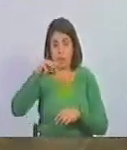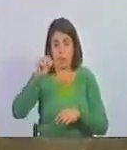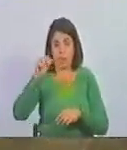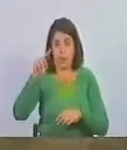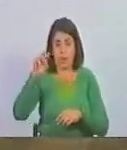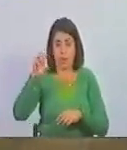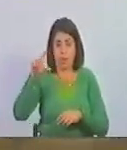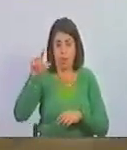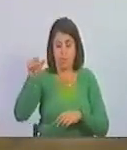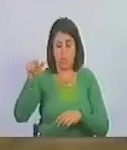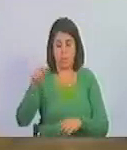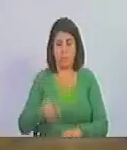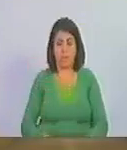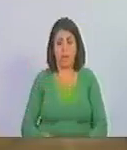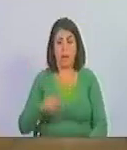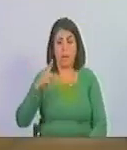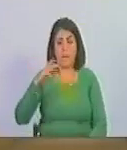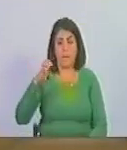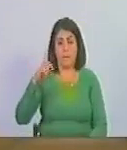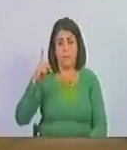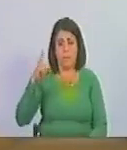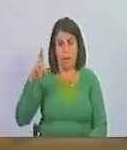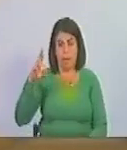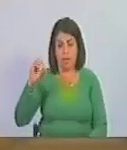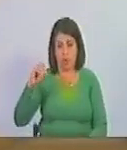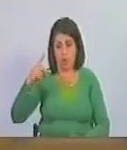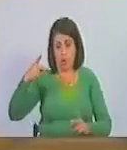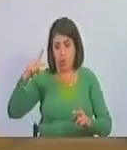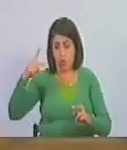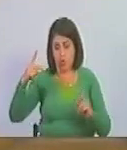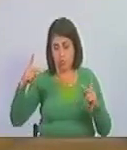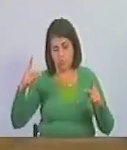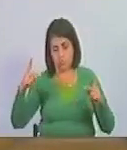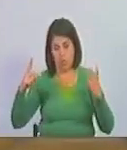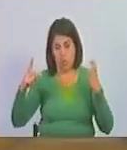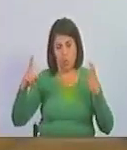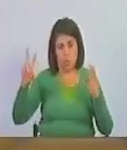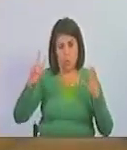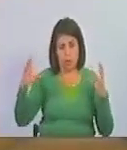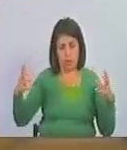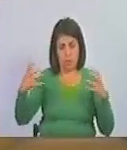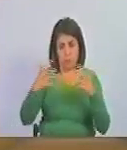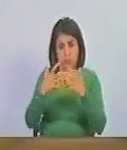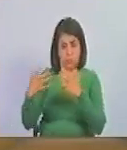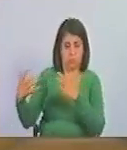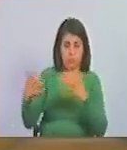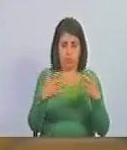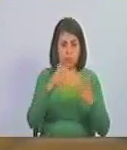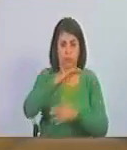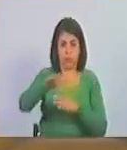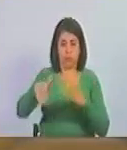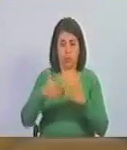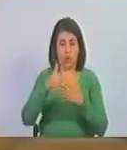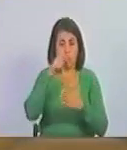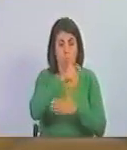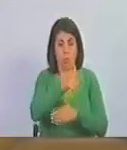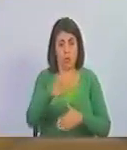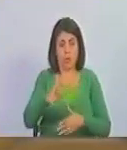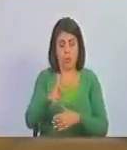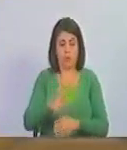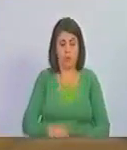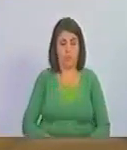Manrique y Pedro Lucas de Rivarri. Era la batalla de todo el pueblo hermanas y hermanos